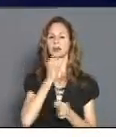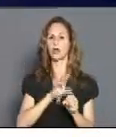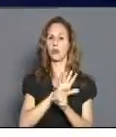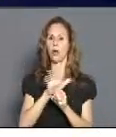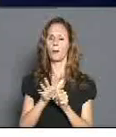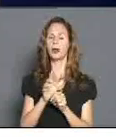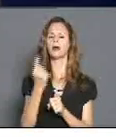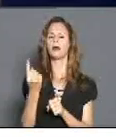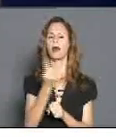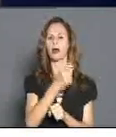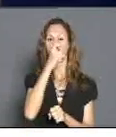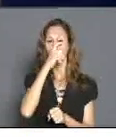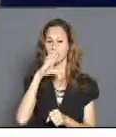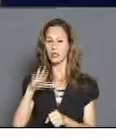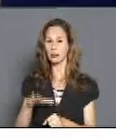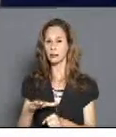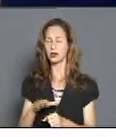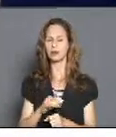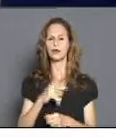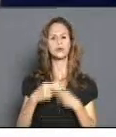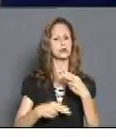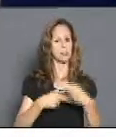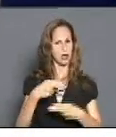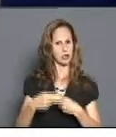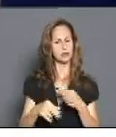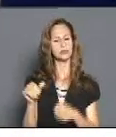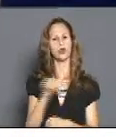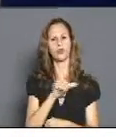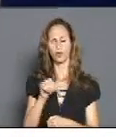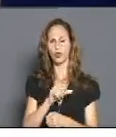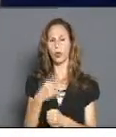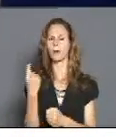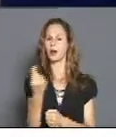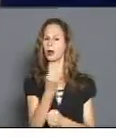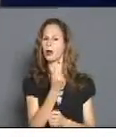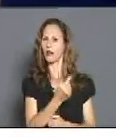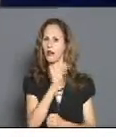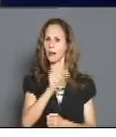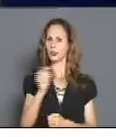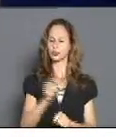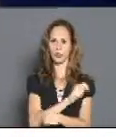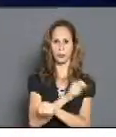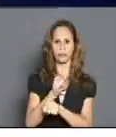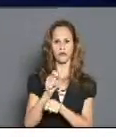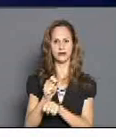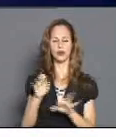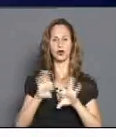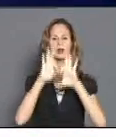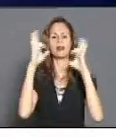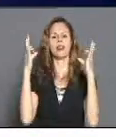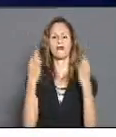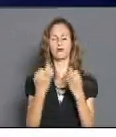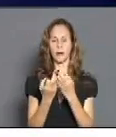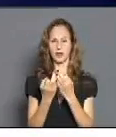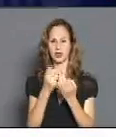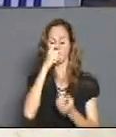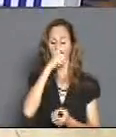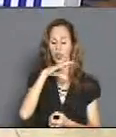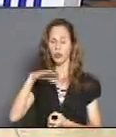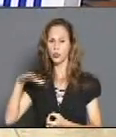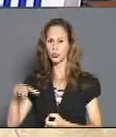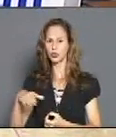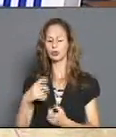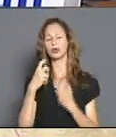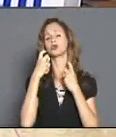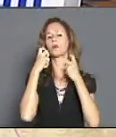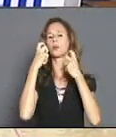también se crearon para docentes, los docentes convalescientes y para las familias de nuestros niños también. Creo que es